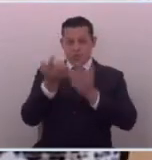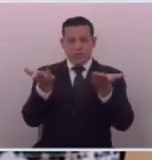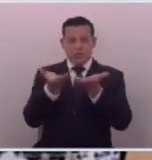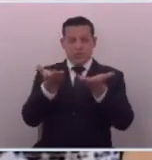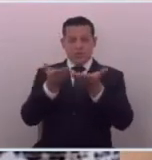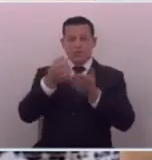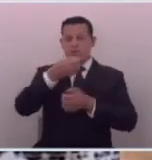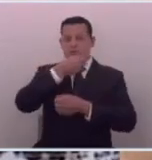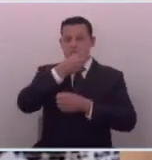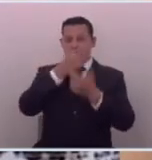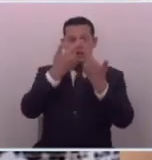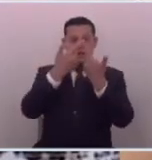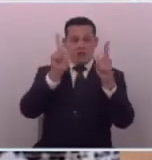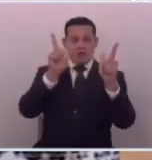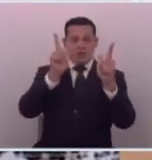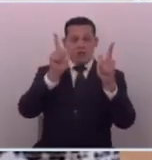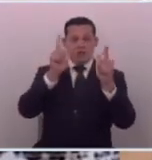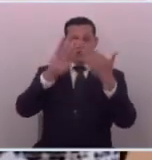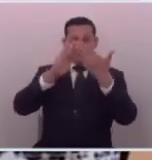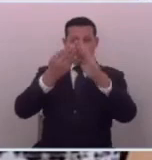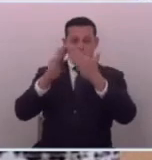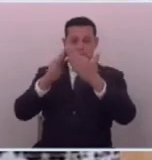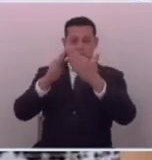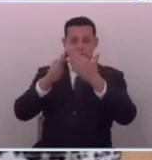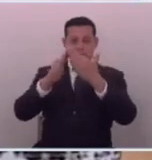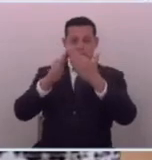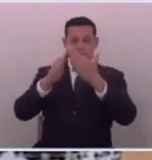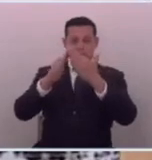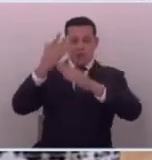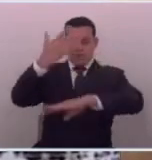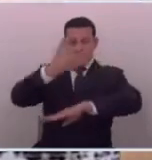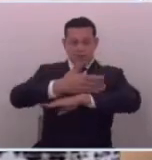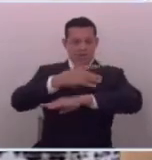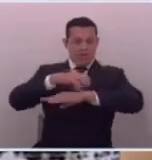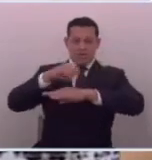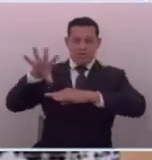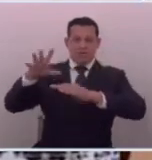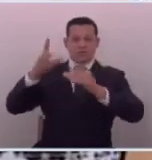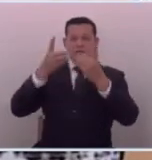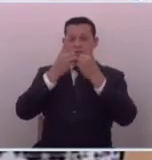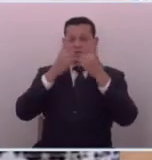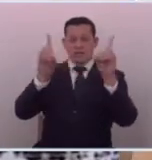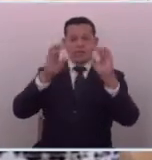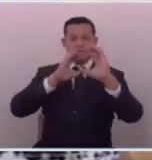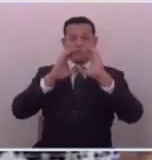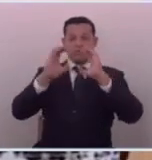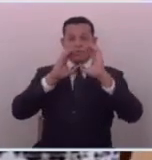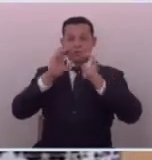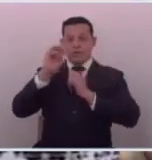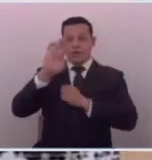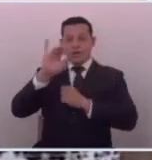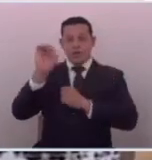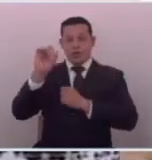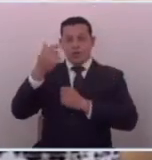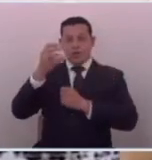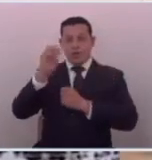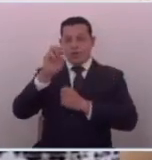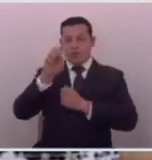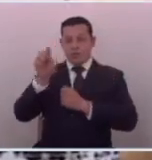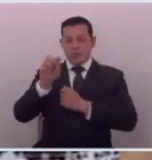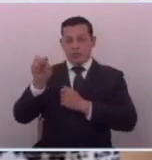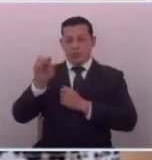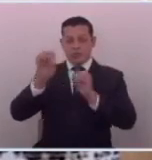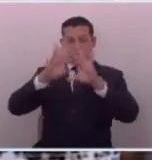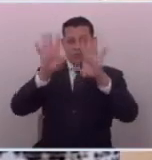también de libertad de expresión de la ciudadanía de quitar intermediarios de democratizar la comunicación Mario Gómez informaba a través de las